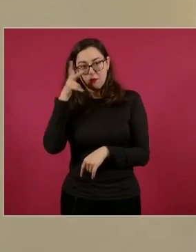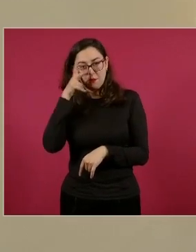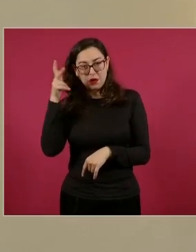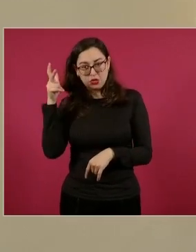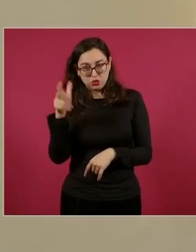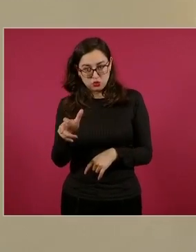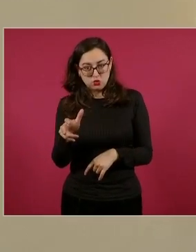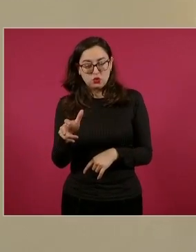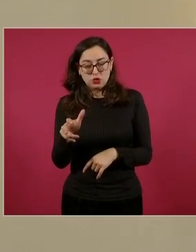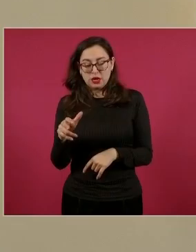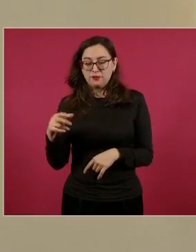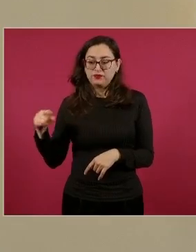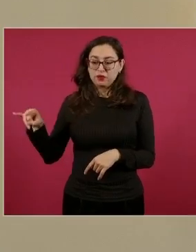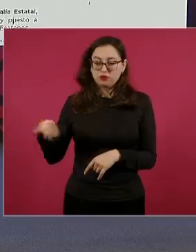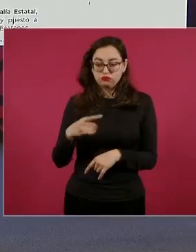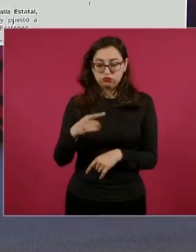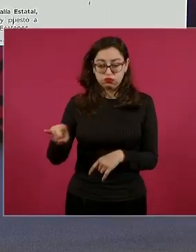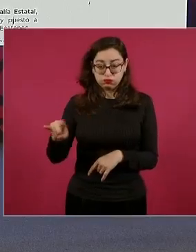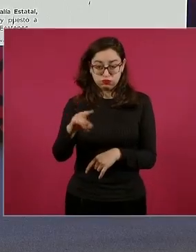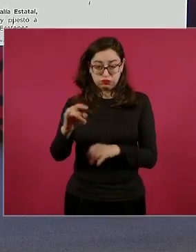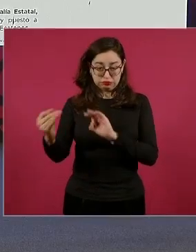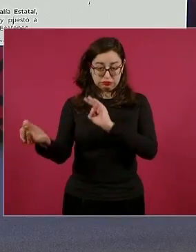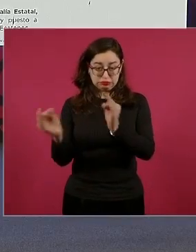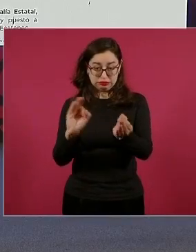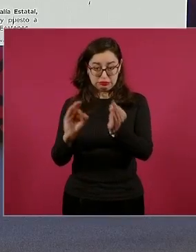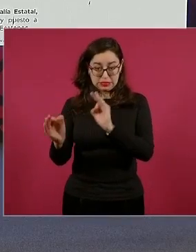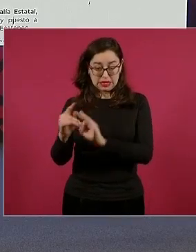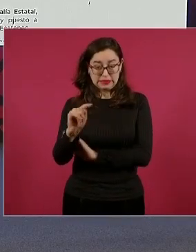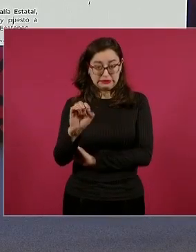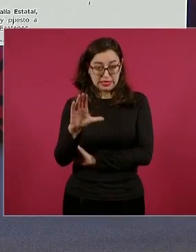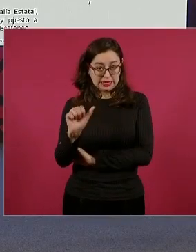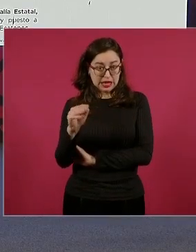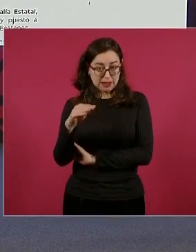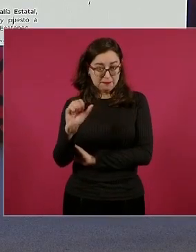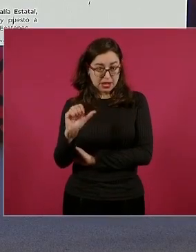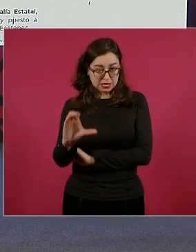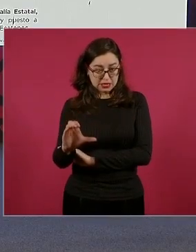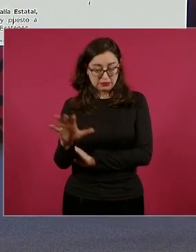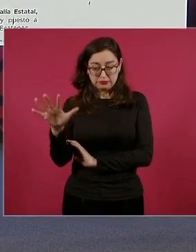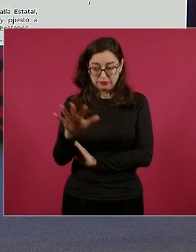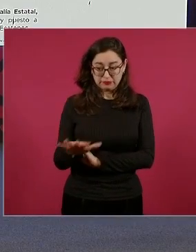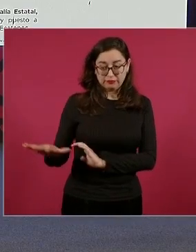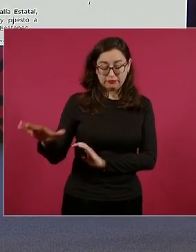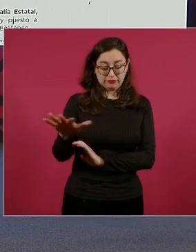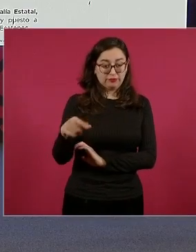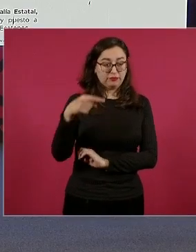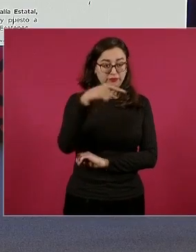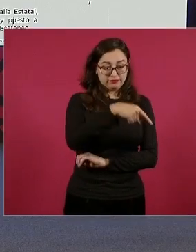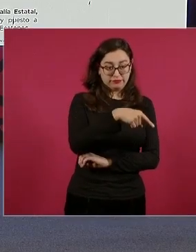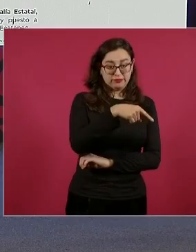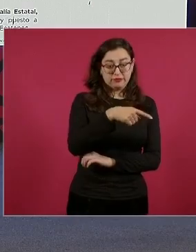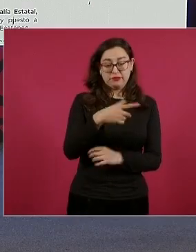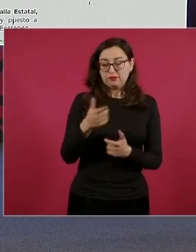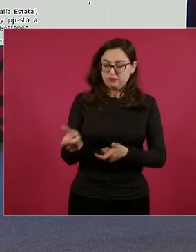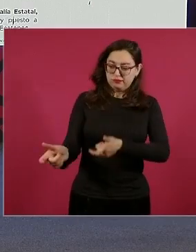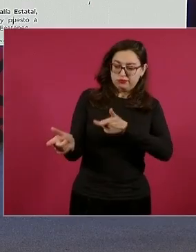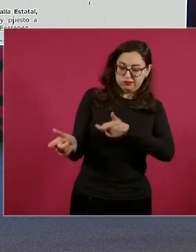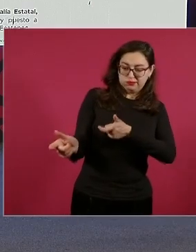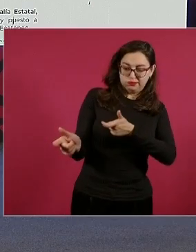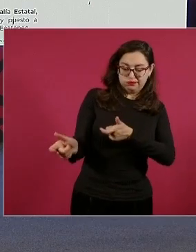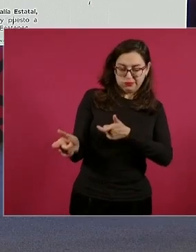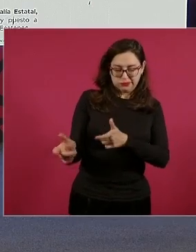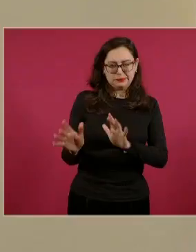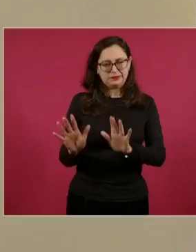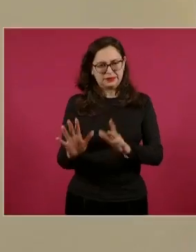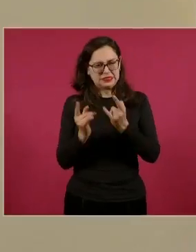del poblado de Tecámac. De acuerdo con las investigaciones, la víctima y su padre circulaban